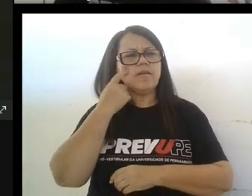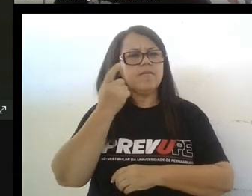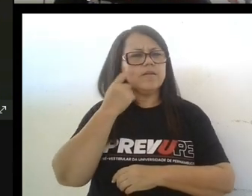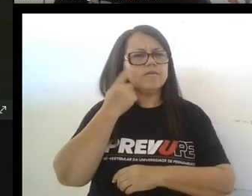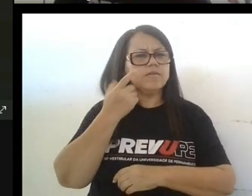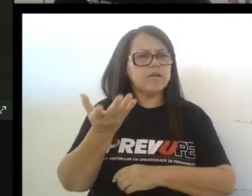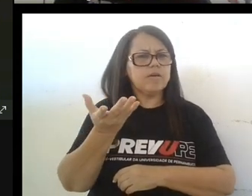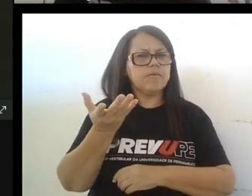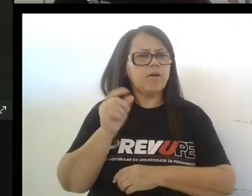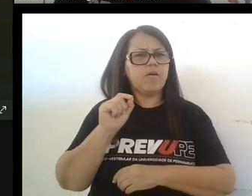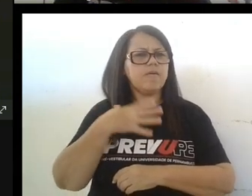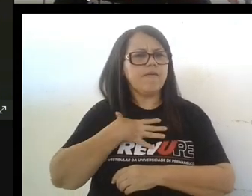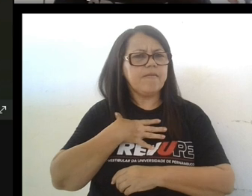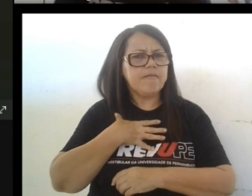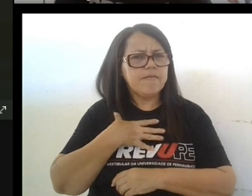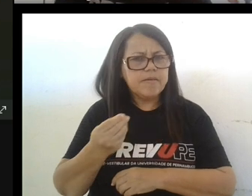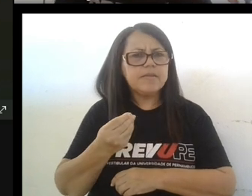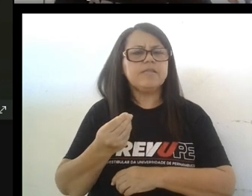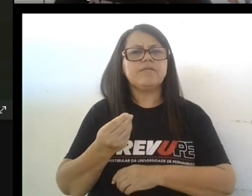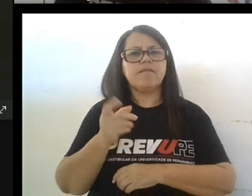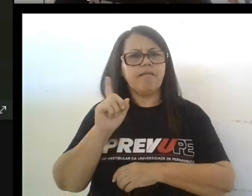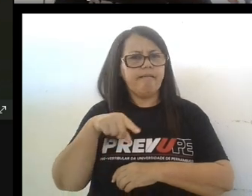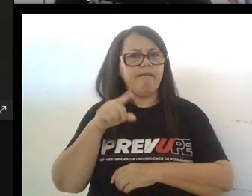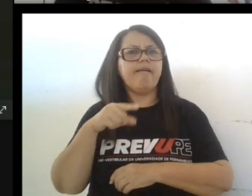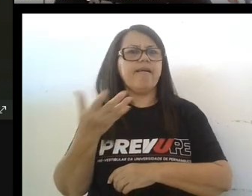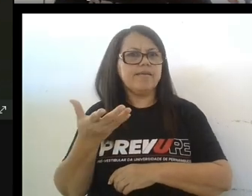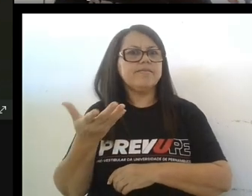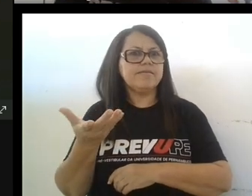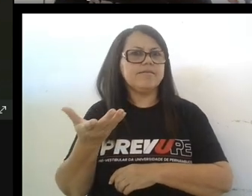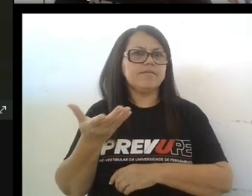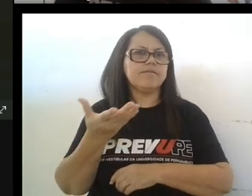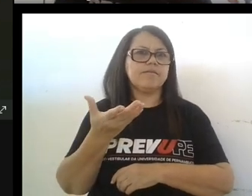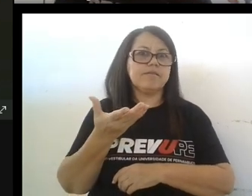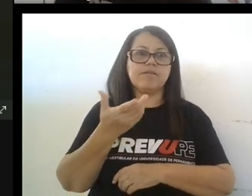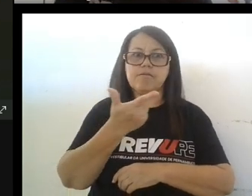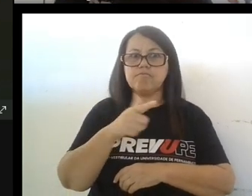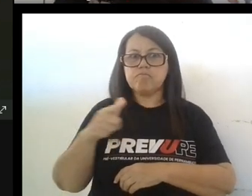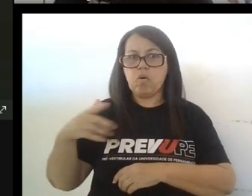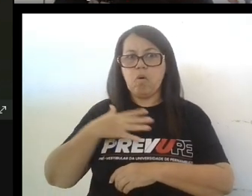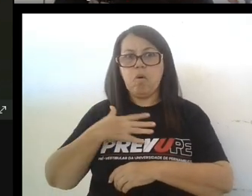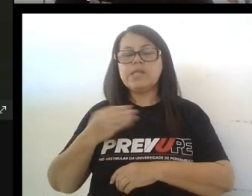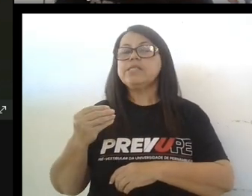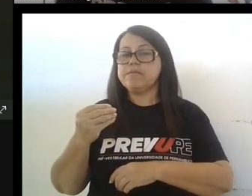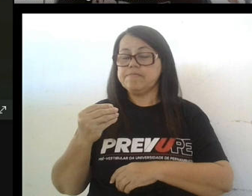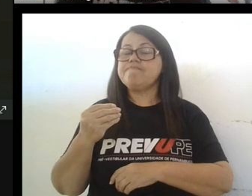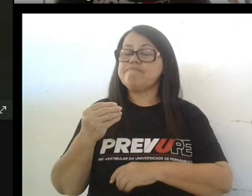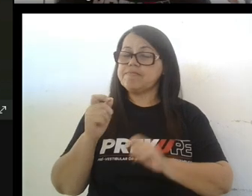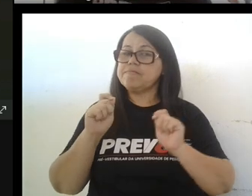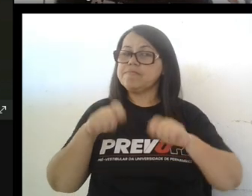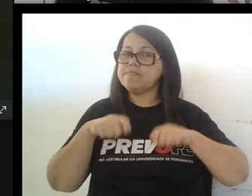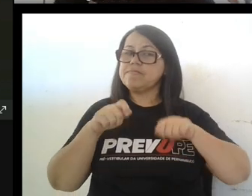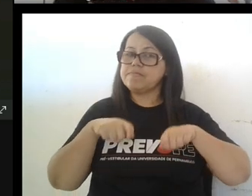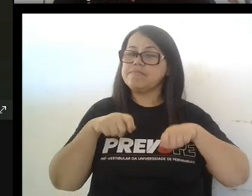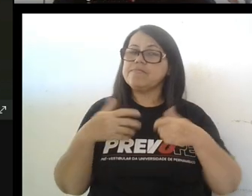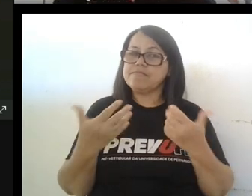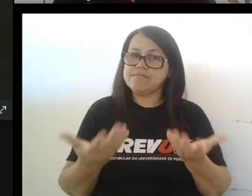tenemos un perro y ese pero tiene otros perritos que probablemente